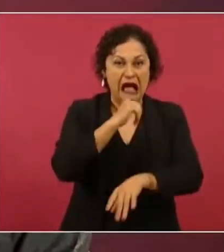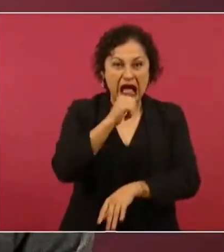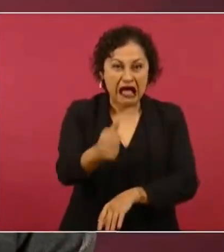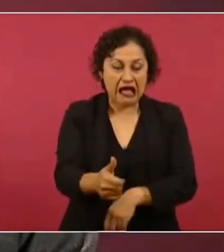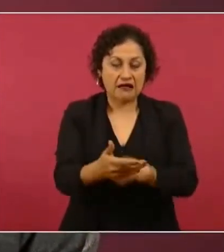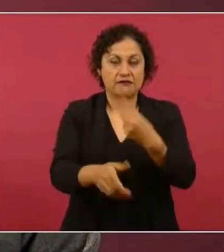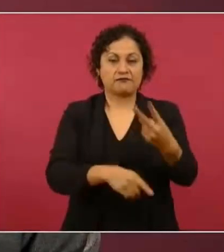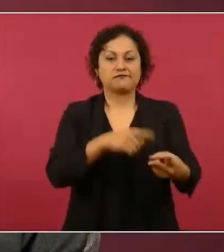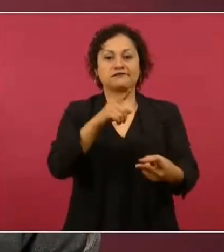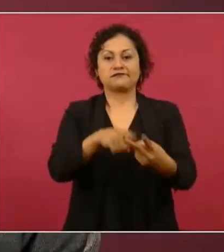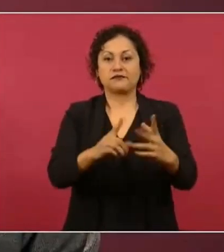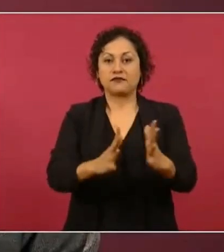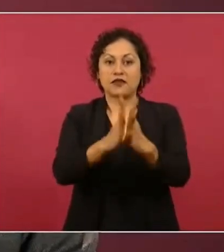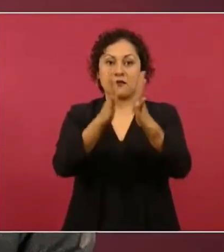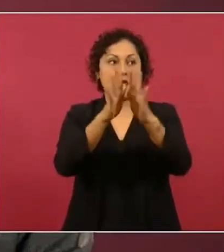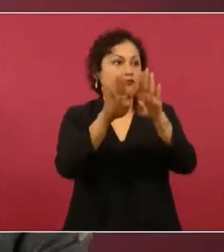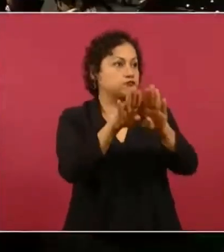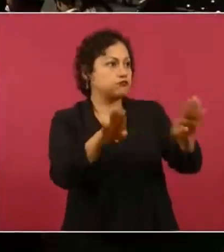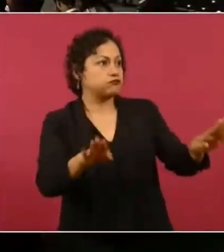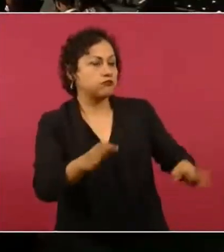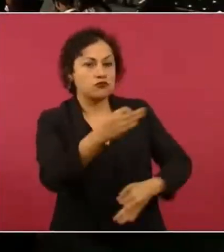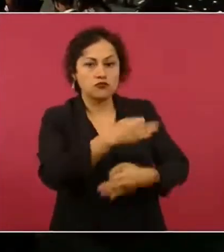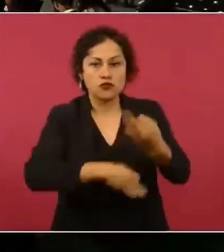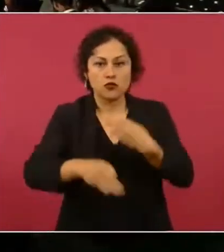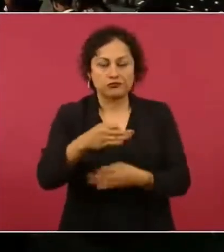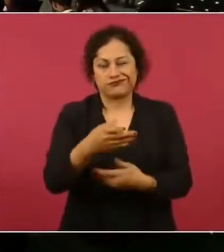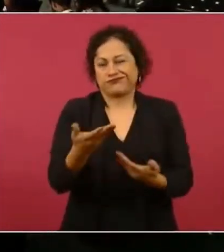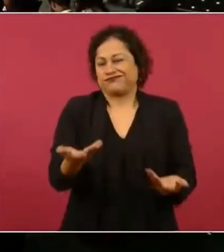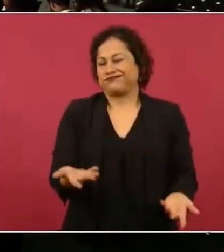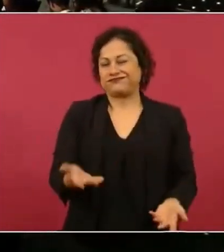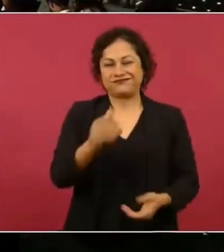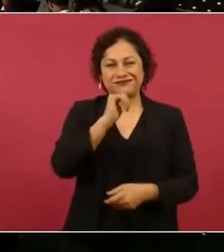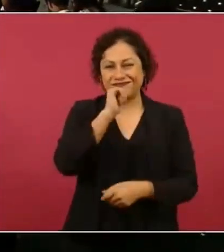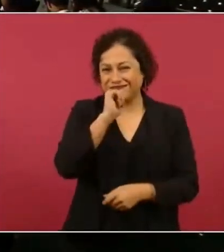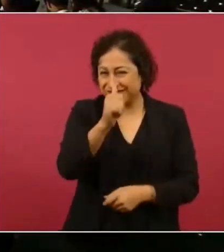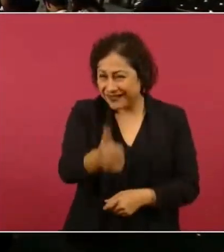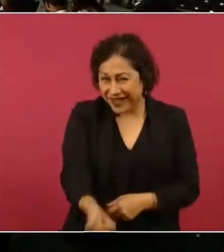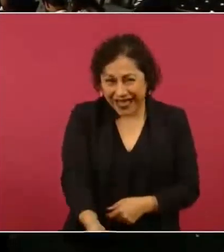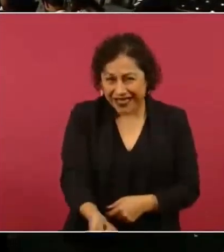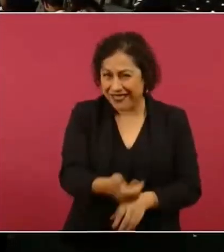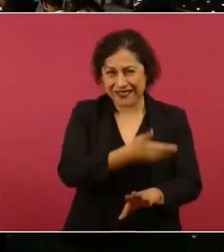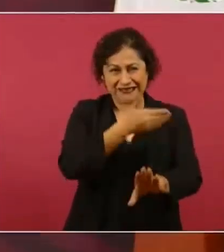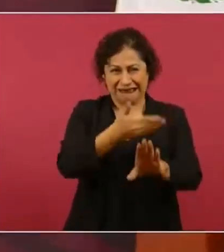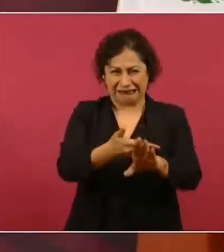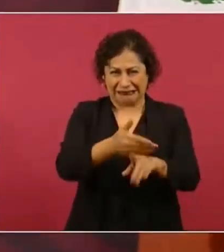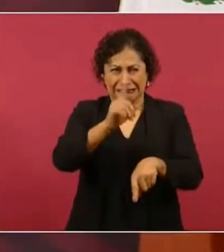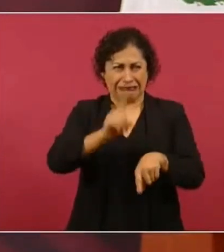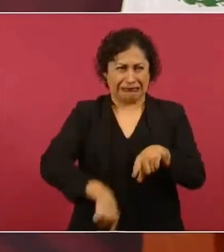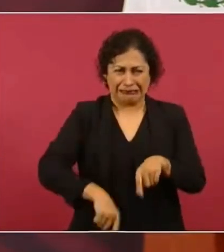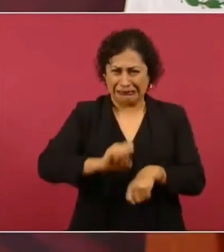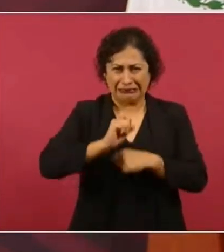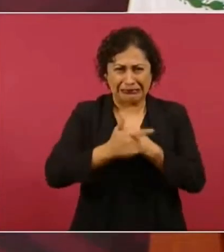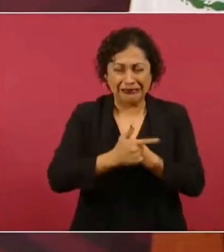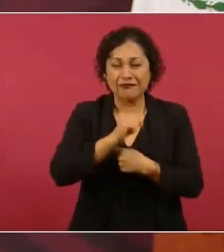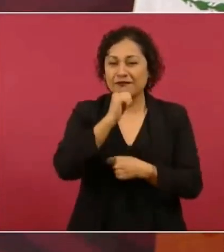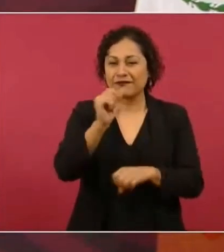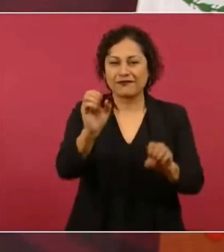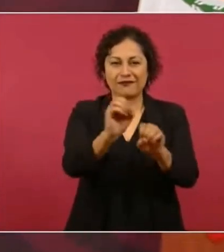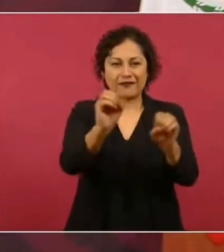es para que haya jueces,